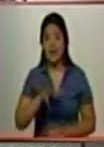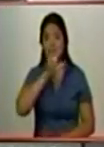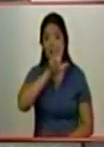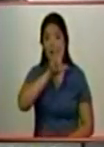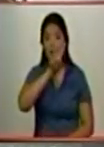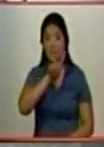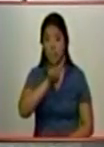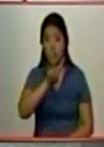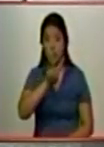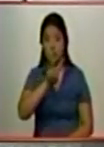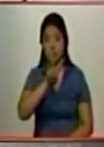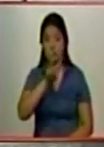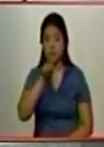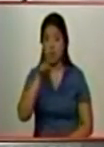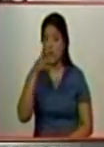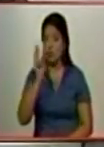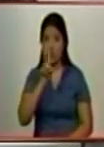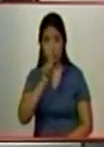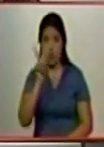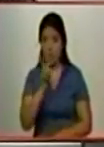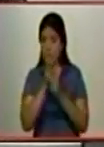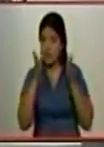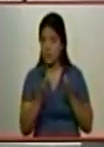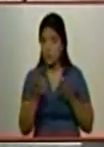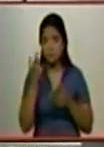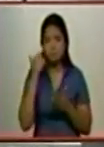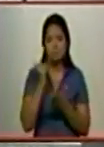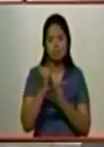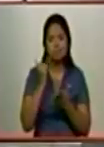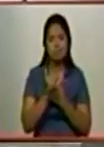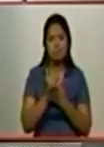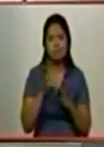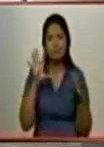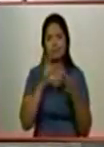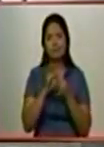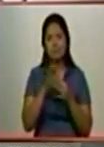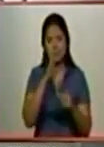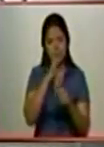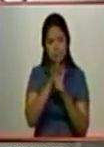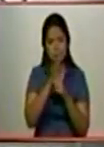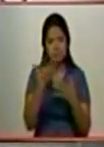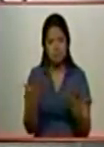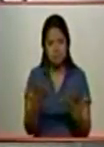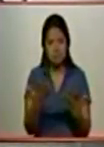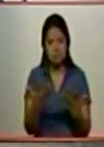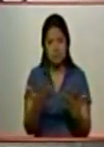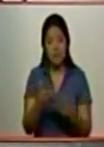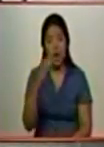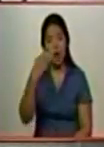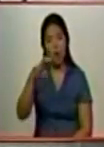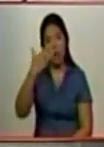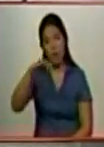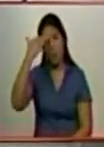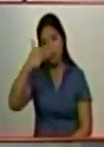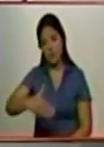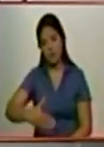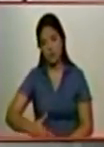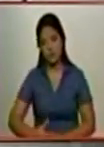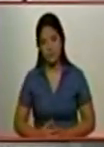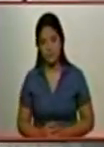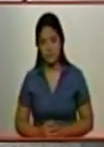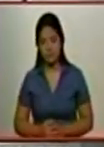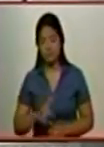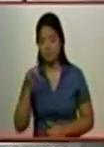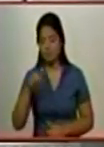son extranjeros y estamos haciendo la vinculación directa con el paramilitarismo colombiano,